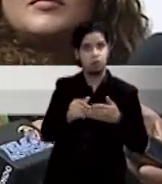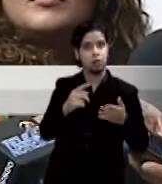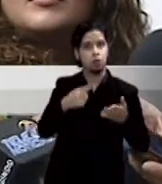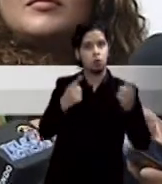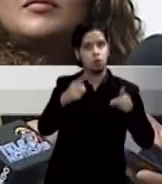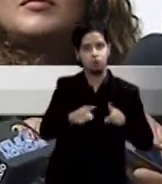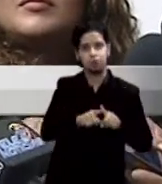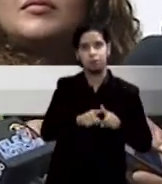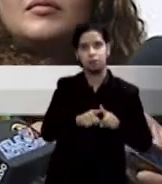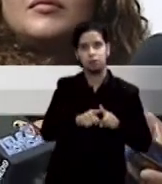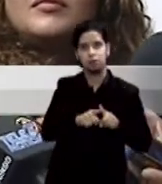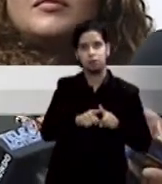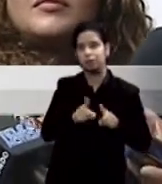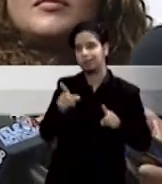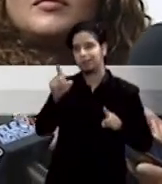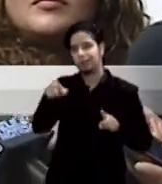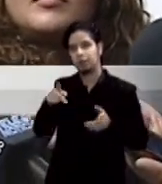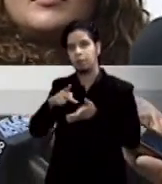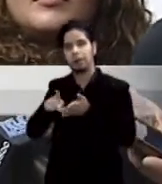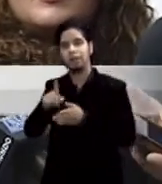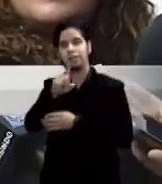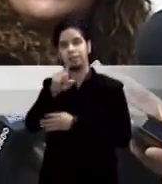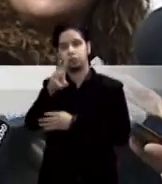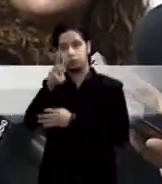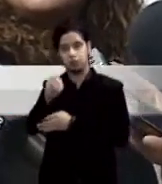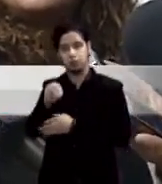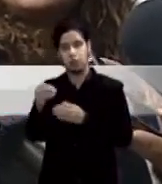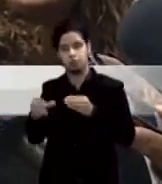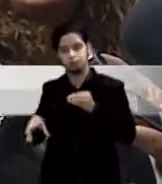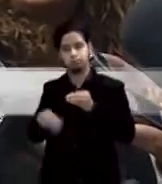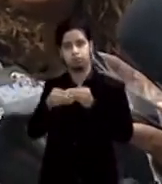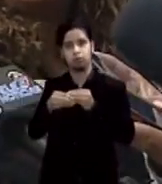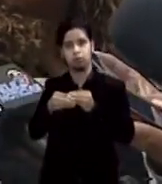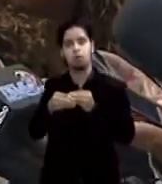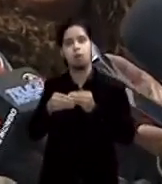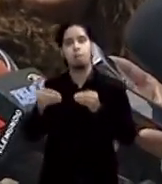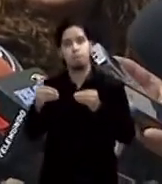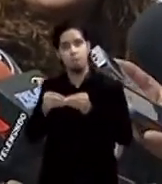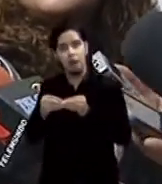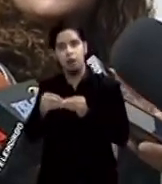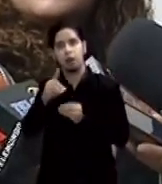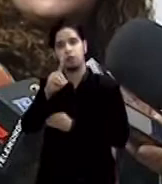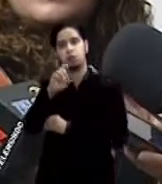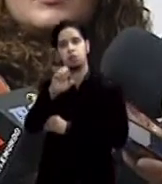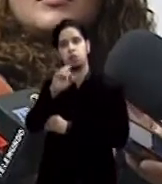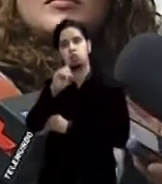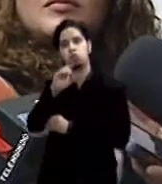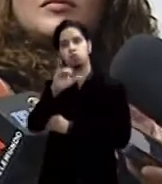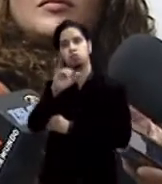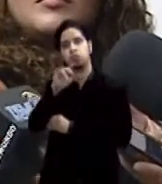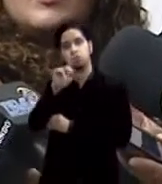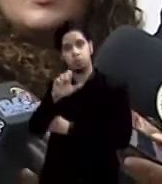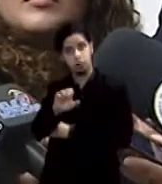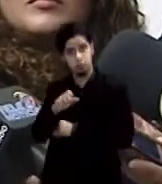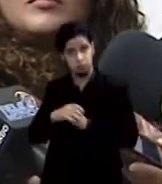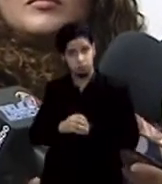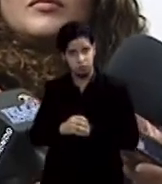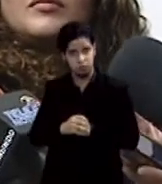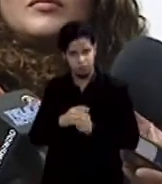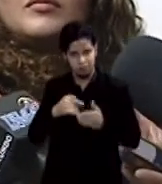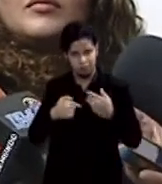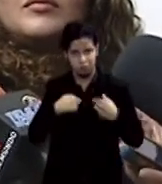160 dólares por ese servicio más el deducible y lo que estamos estableciendo es que en este proyecto final